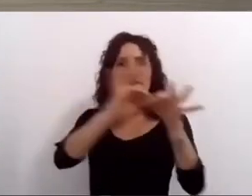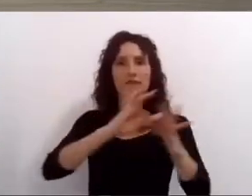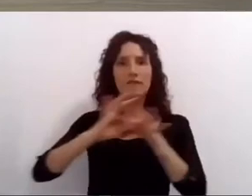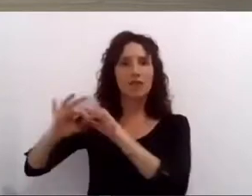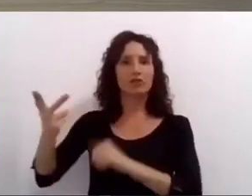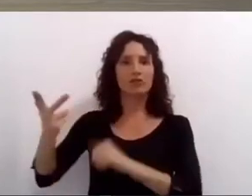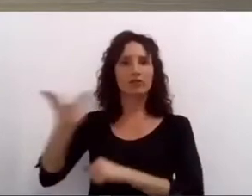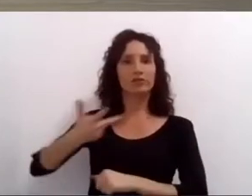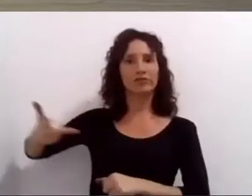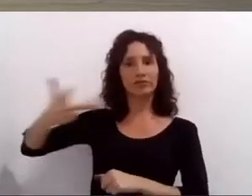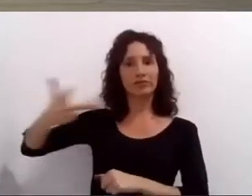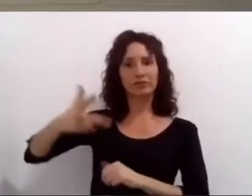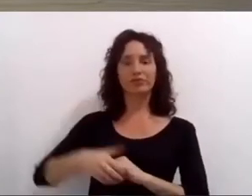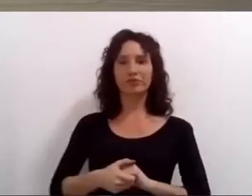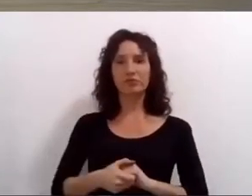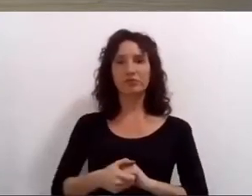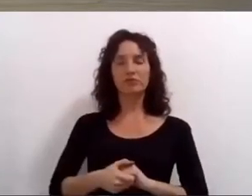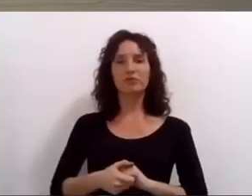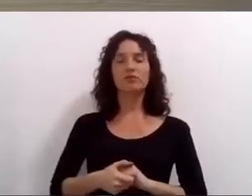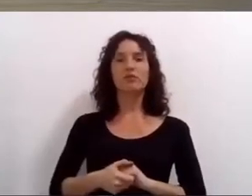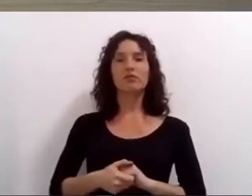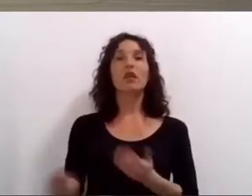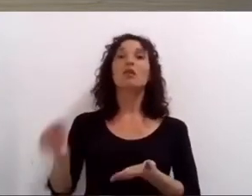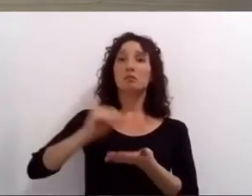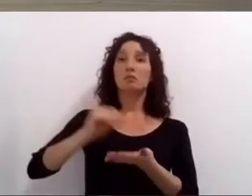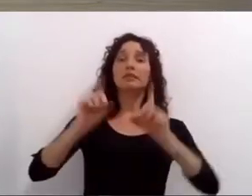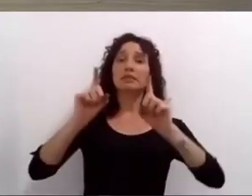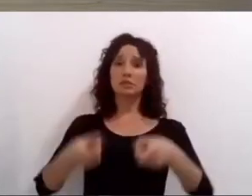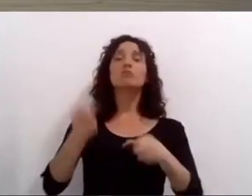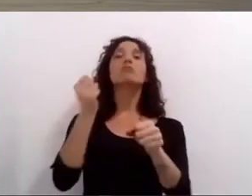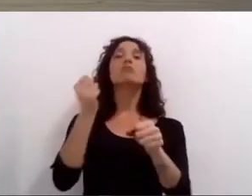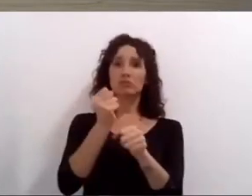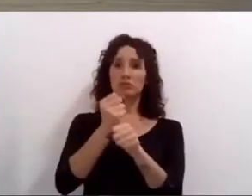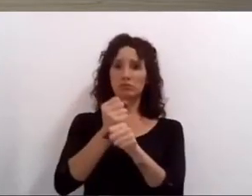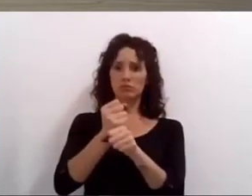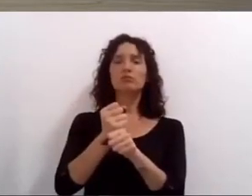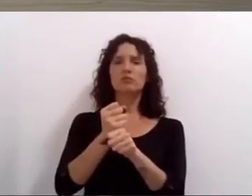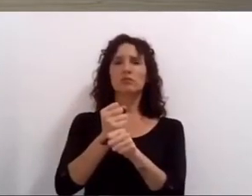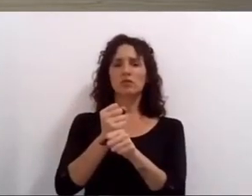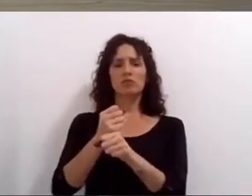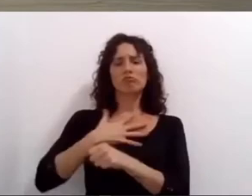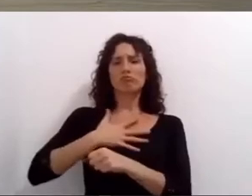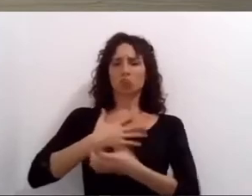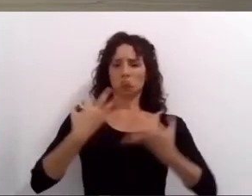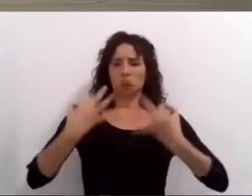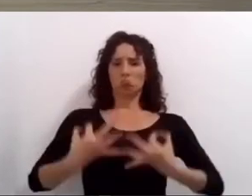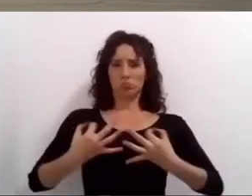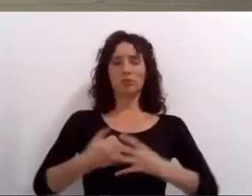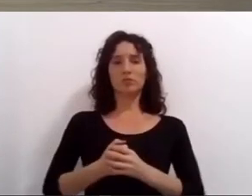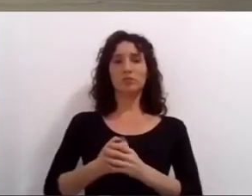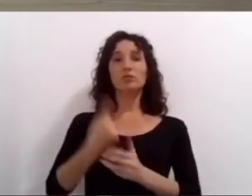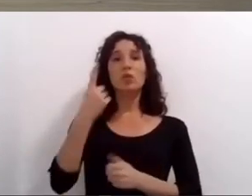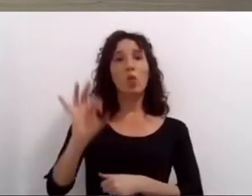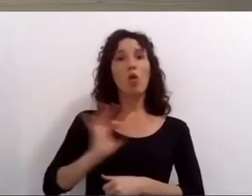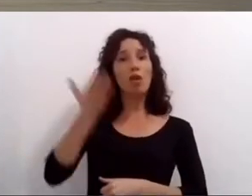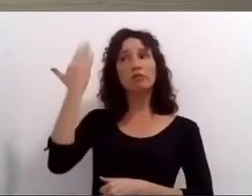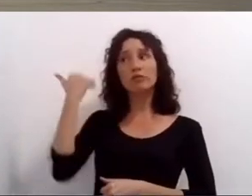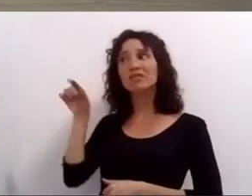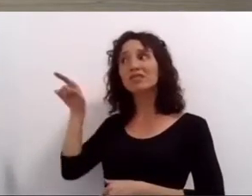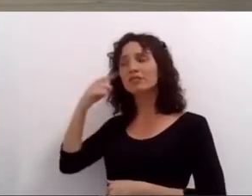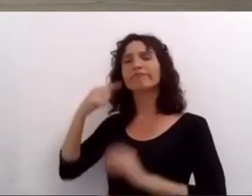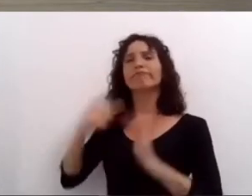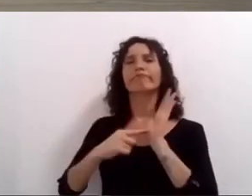también de volver a la dignidad del trabajo hace un año en este lugar presenté la compleja situación con la que comenzamos la